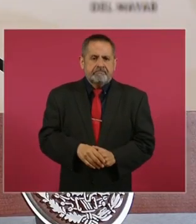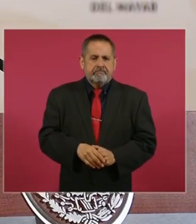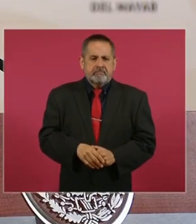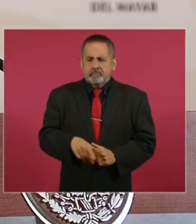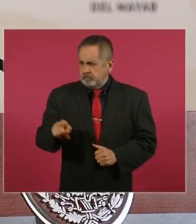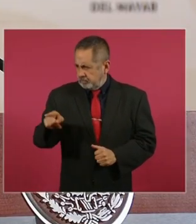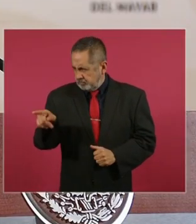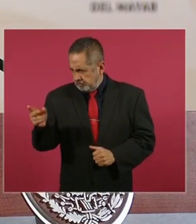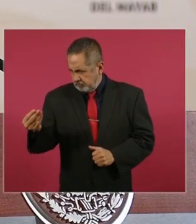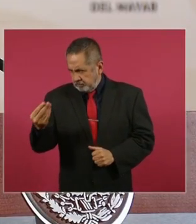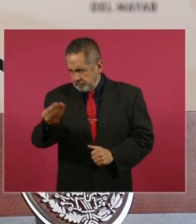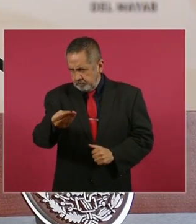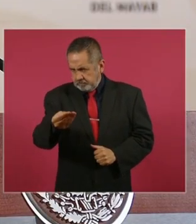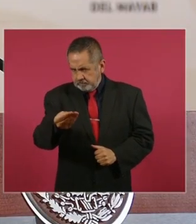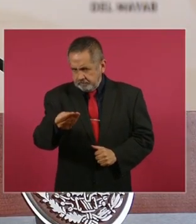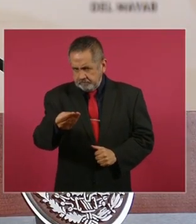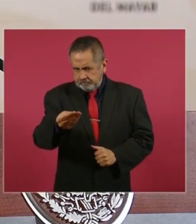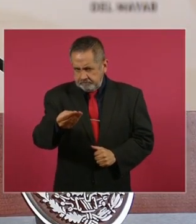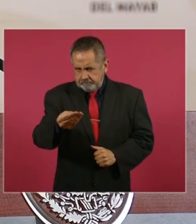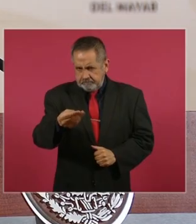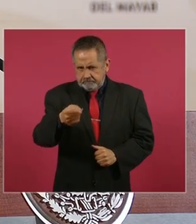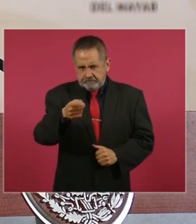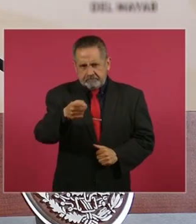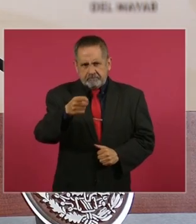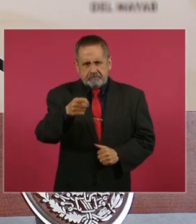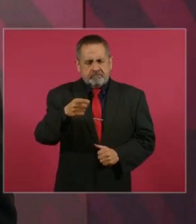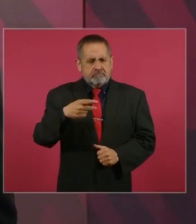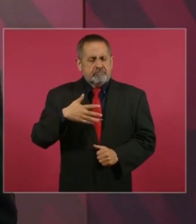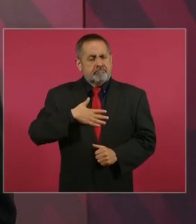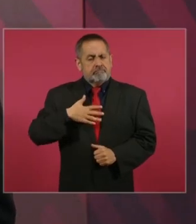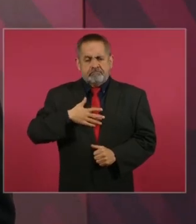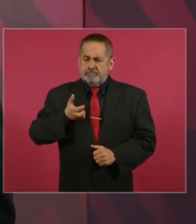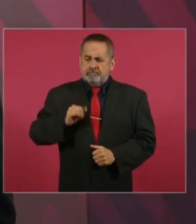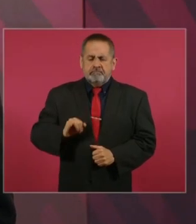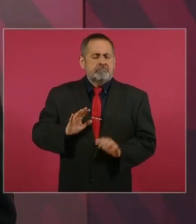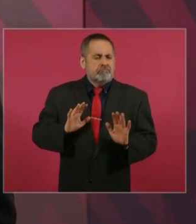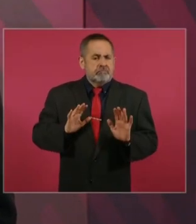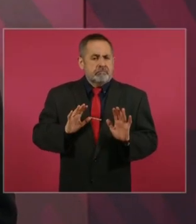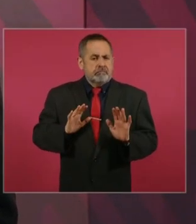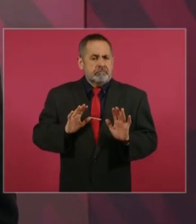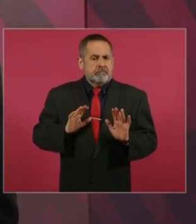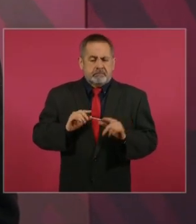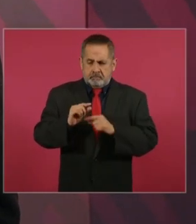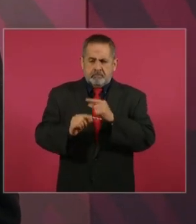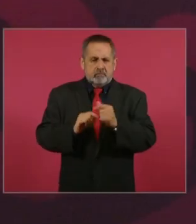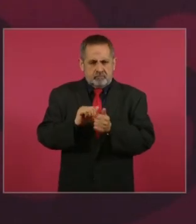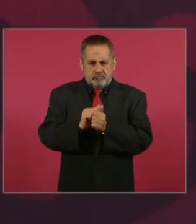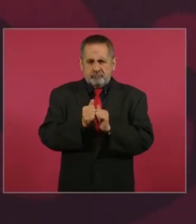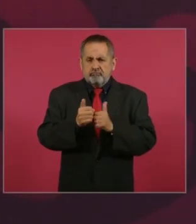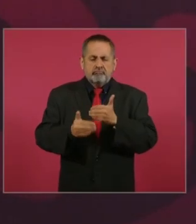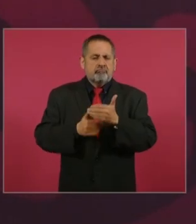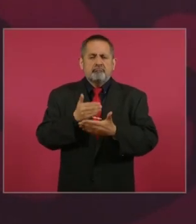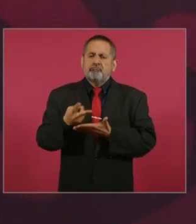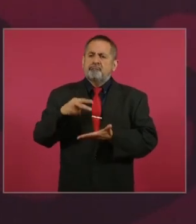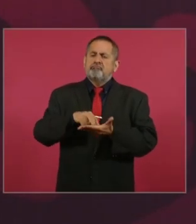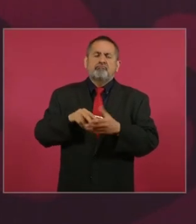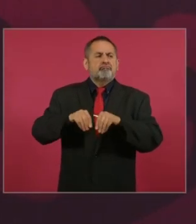Tú se los entregas. Esa es nuestra postura. Y poco a poco vamos a ir